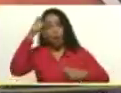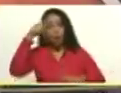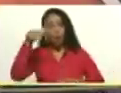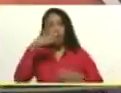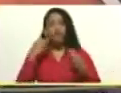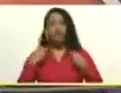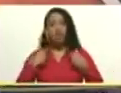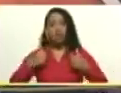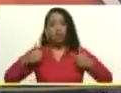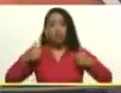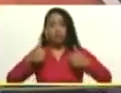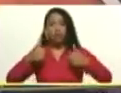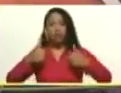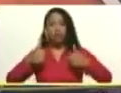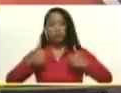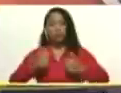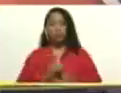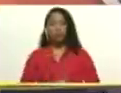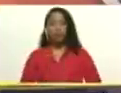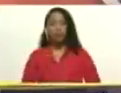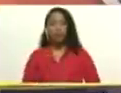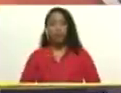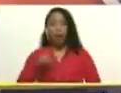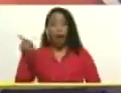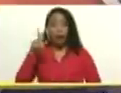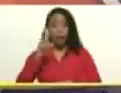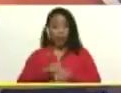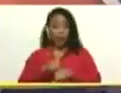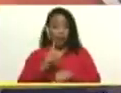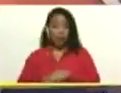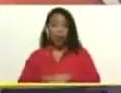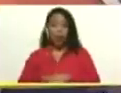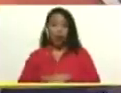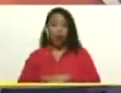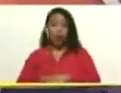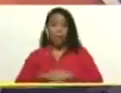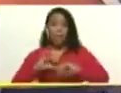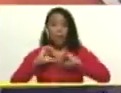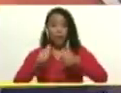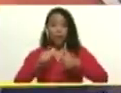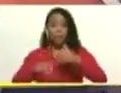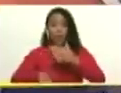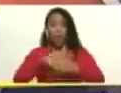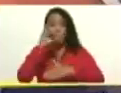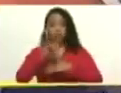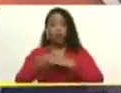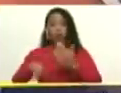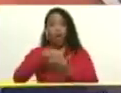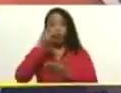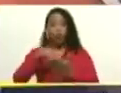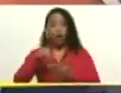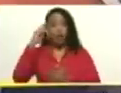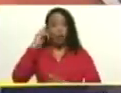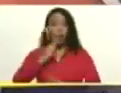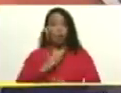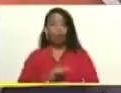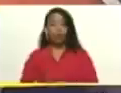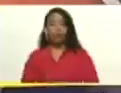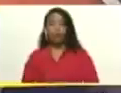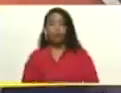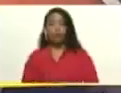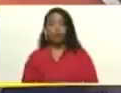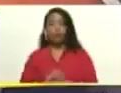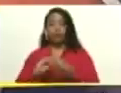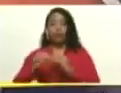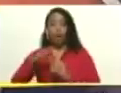viviendo. Fue en ese periodo que surgió del proyecto nacional Simón Bolívar, original,